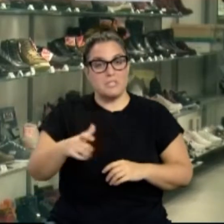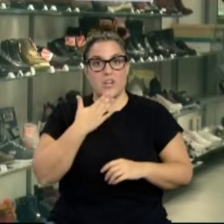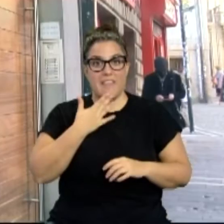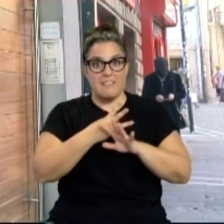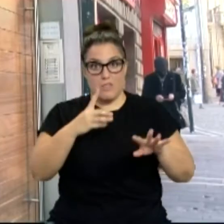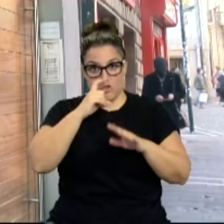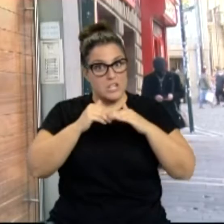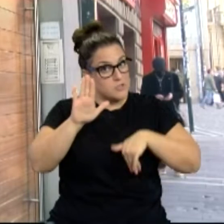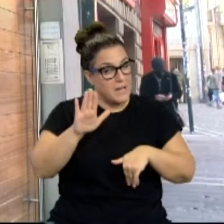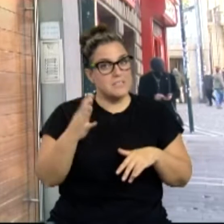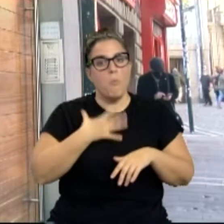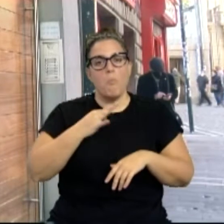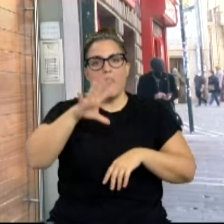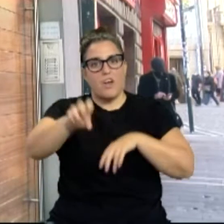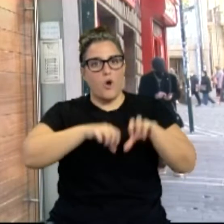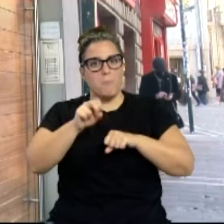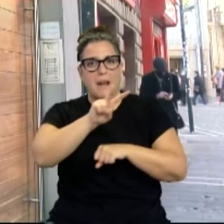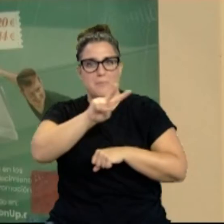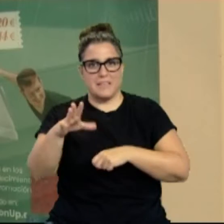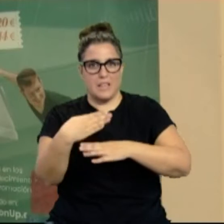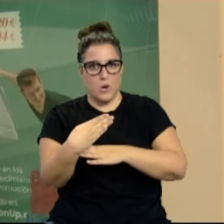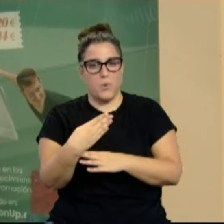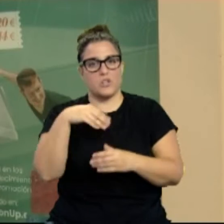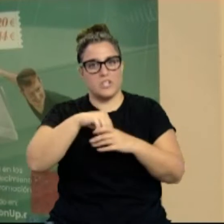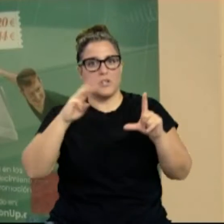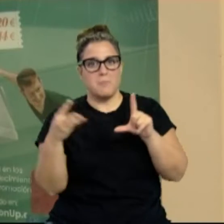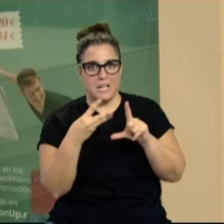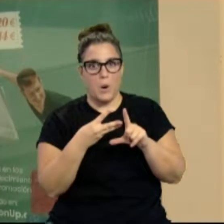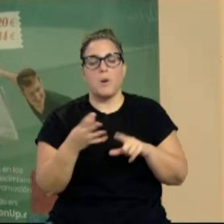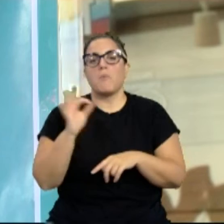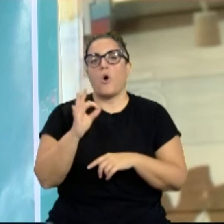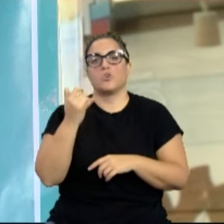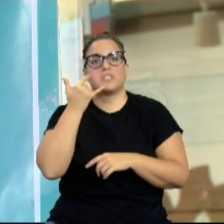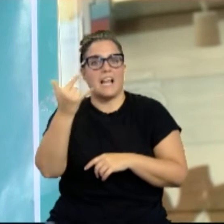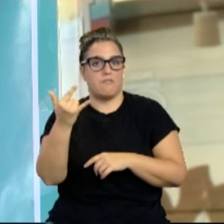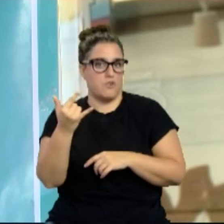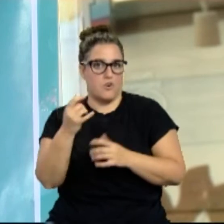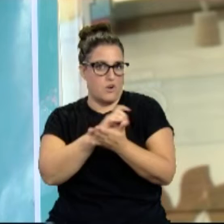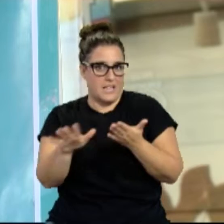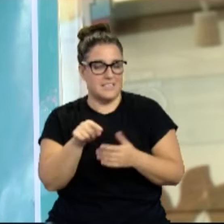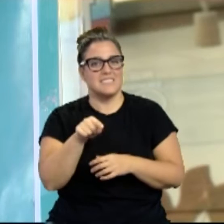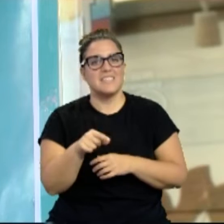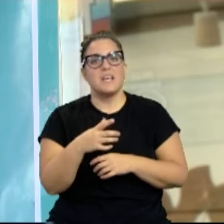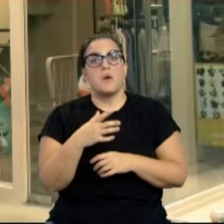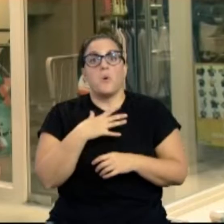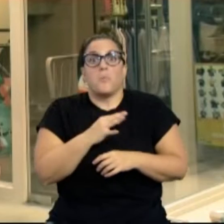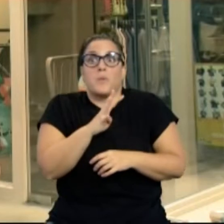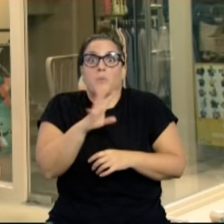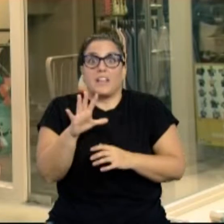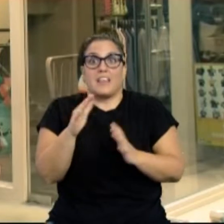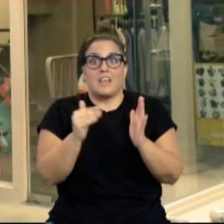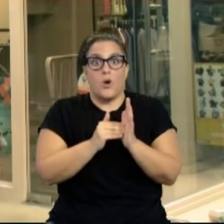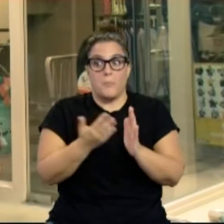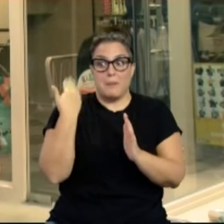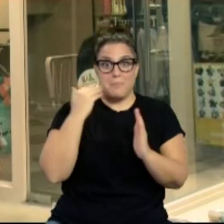años podrá adquirir hasta 25 bonos a través de la página web habilitada o el teléfono gratuito. Esperan superar los casi 45.000 bonos que se